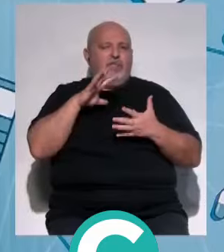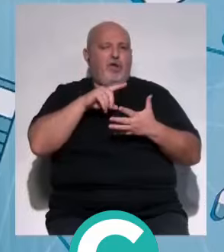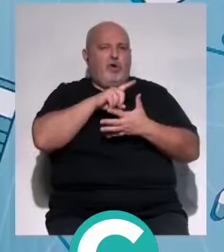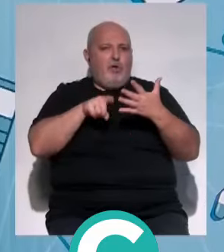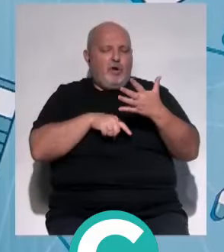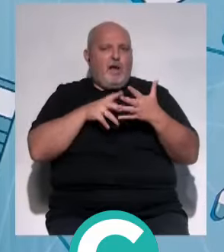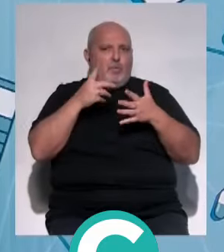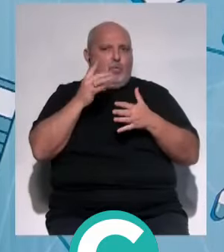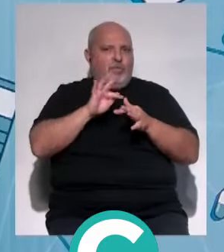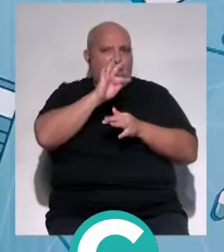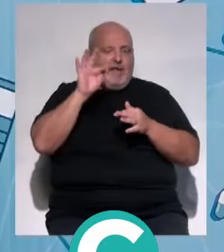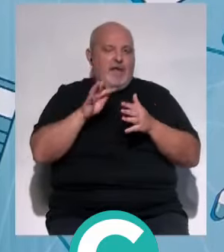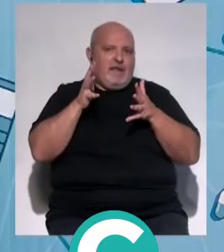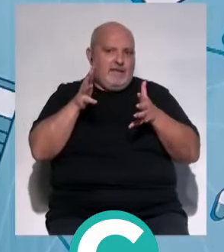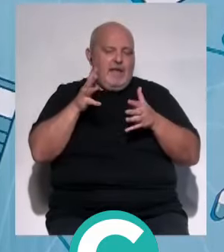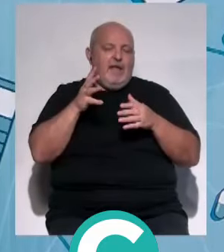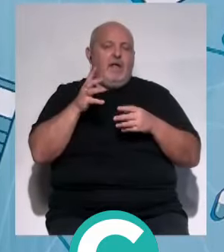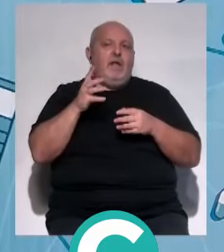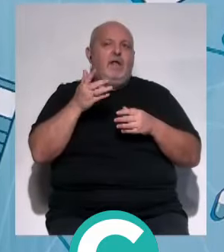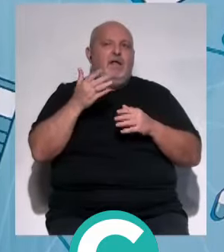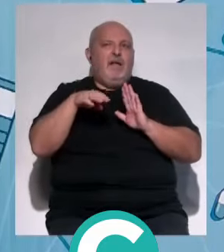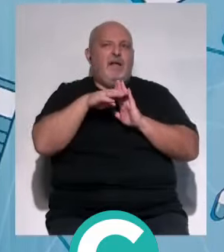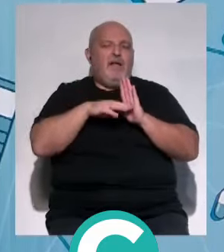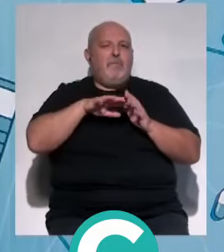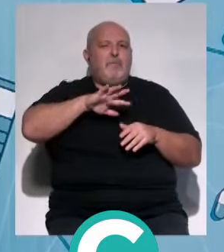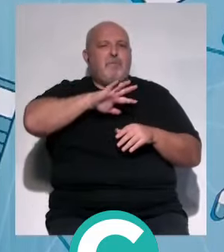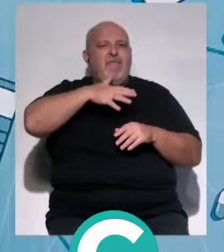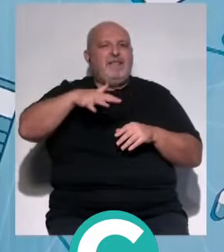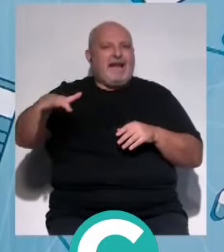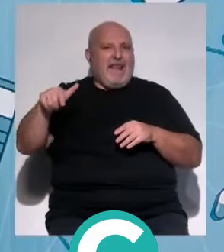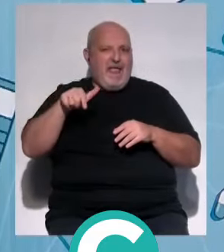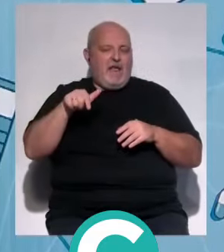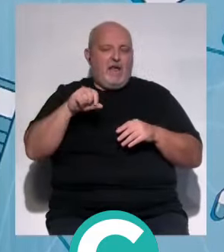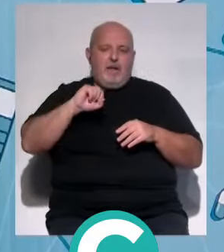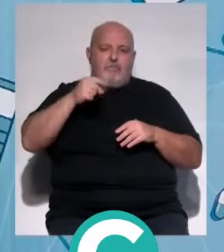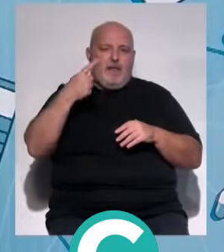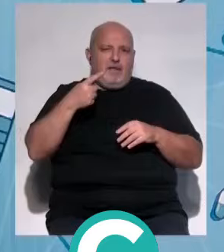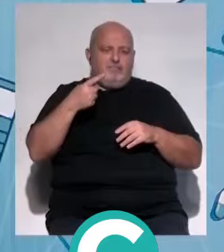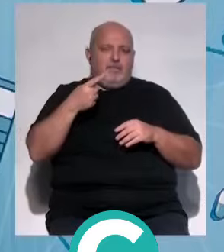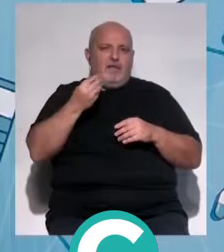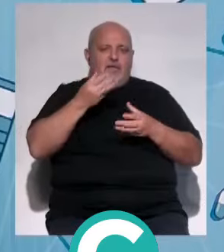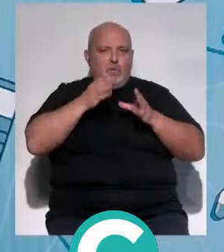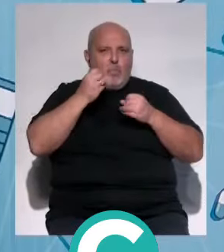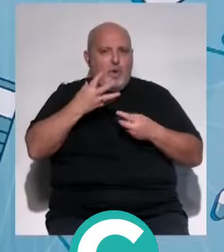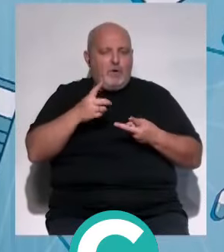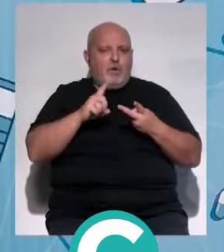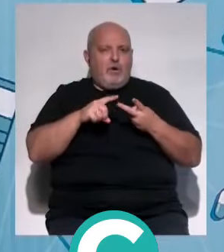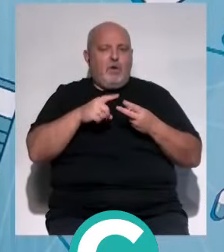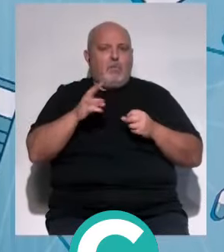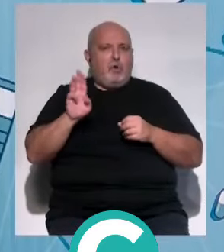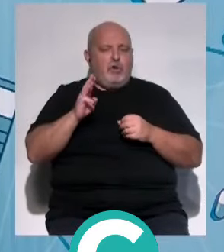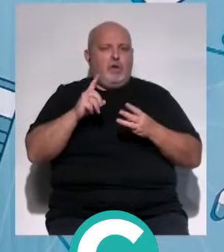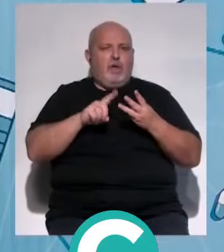comidas, tus cinco comidas. Y en base a una dieta mediterránea, podemos decir que sería una dieta equilibrada, un desayuno bueno, mucha